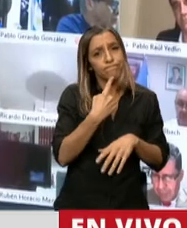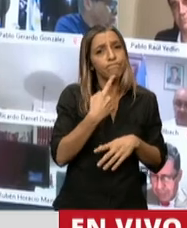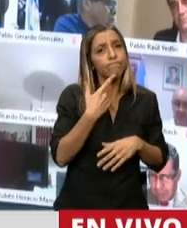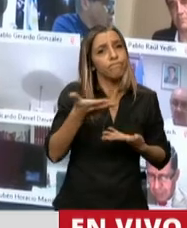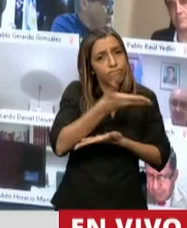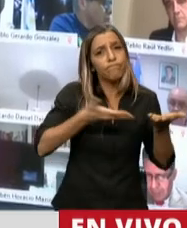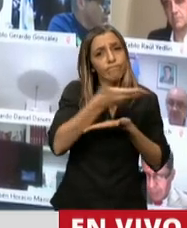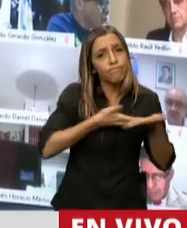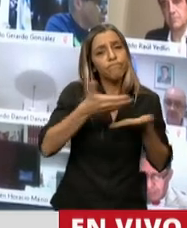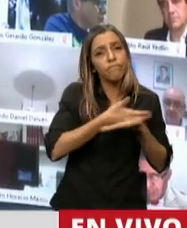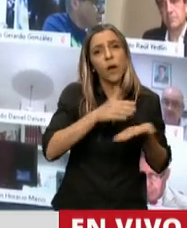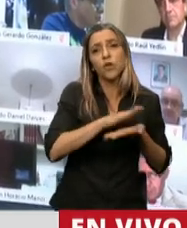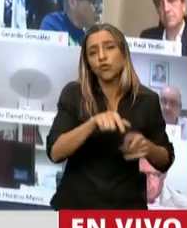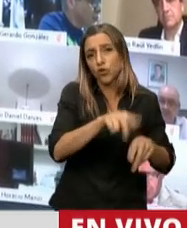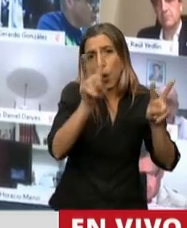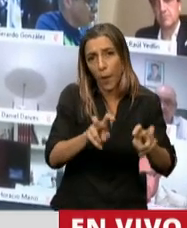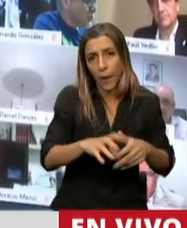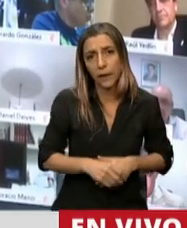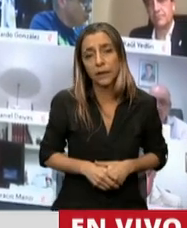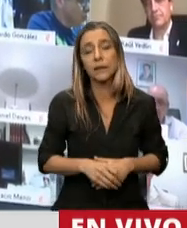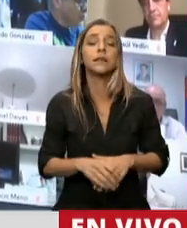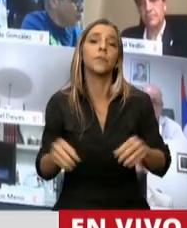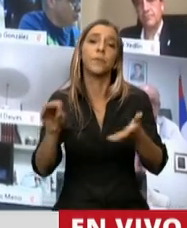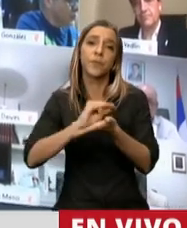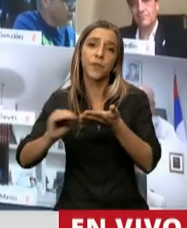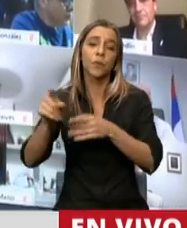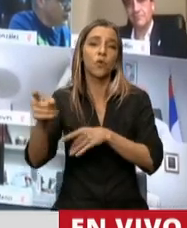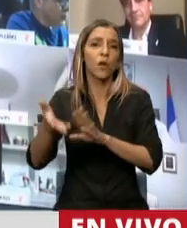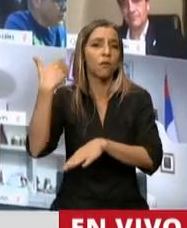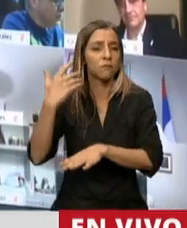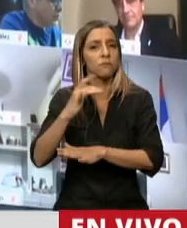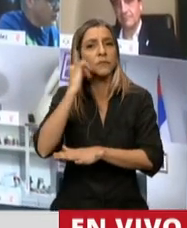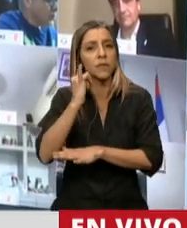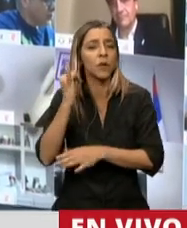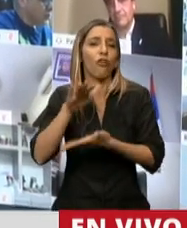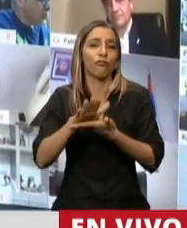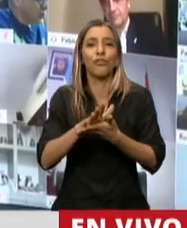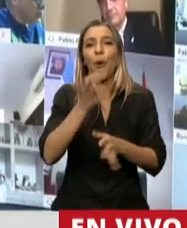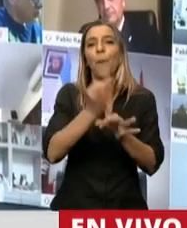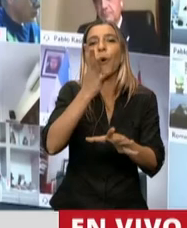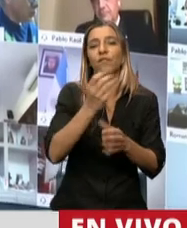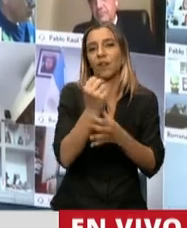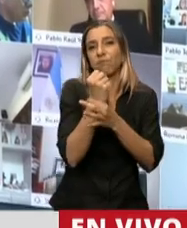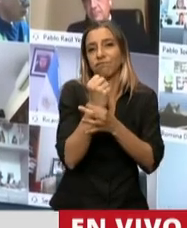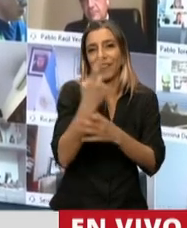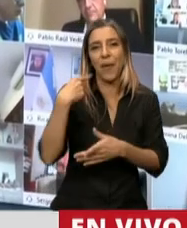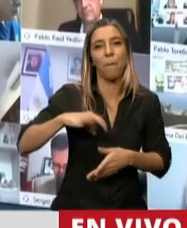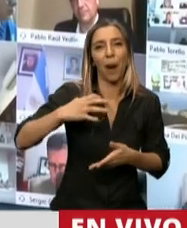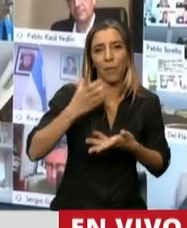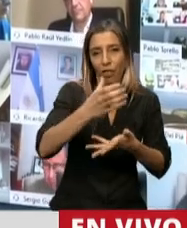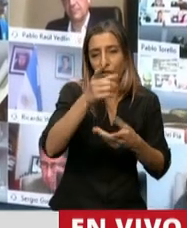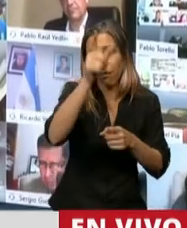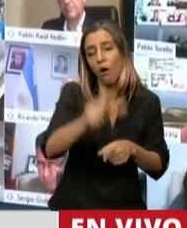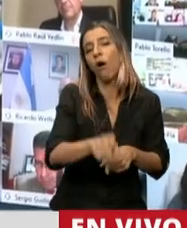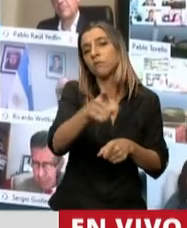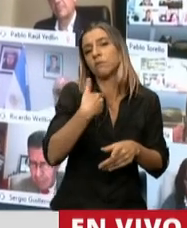a... hay un colega diputado que mencionó Milte y nuestro primer premio Nobel. En función de una vieja historia